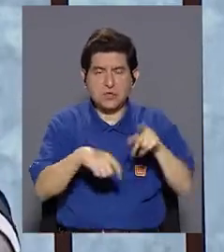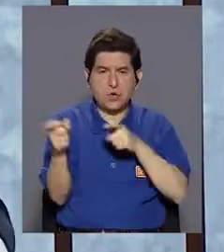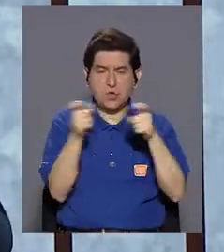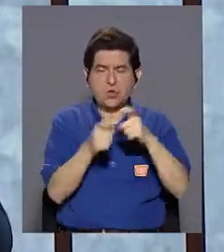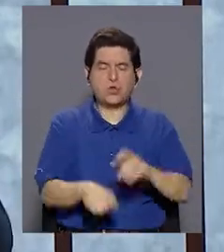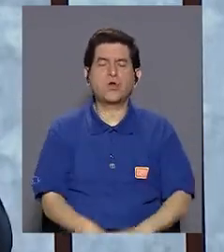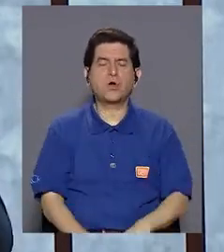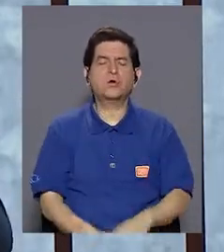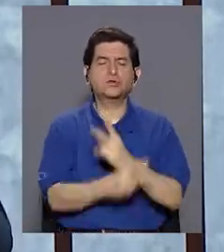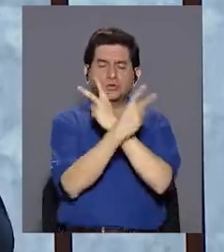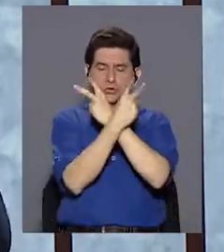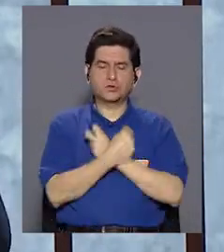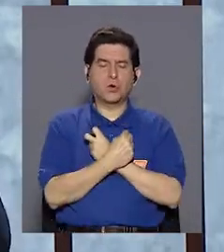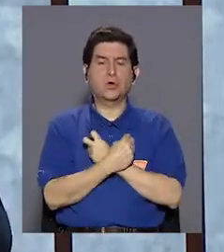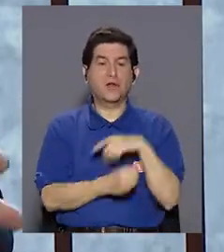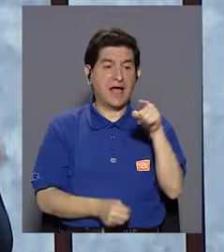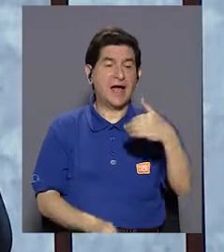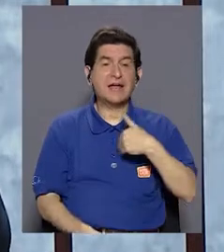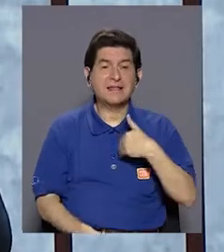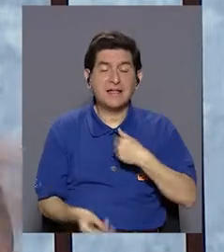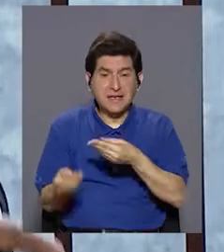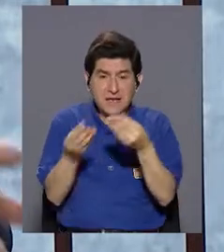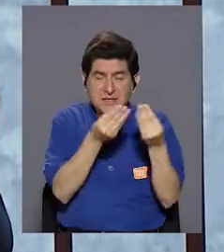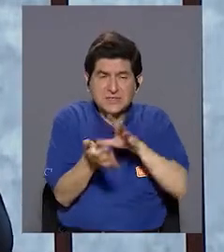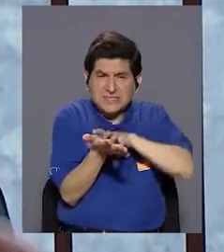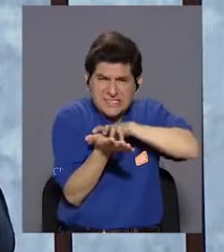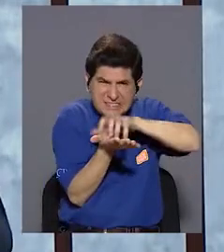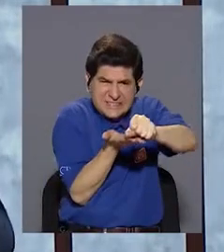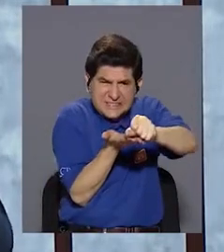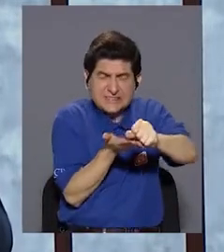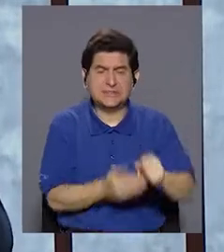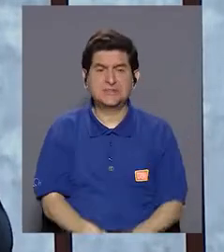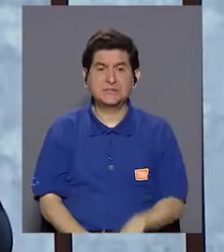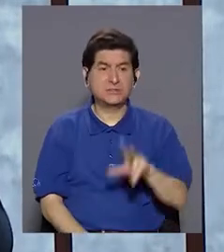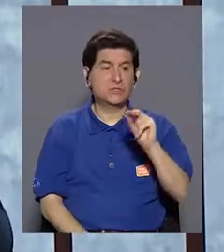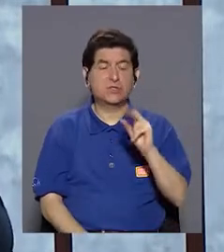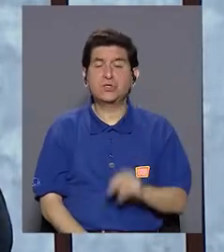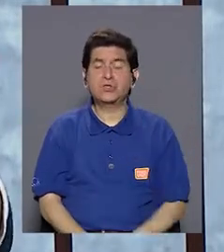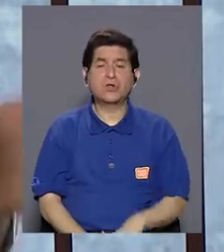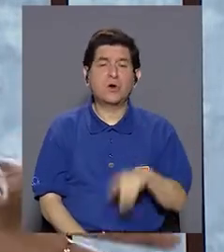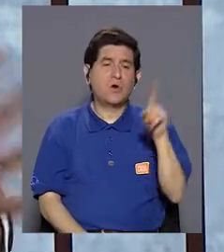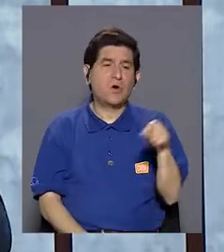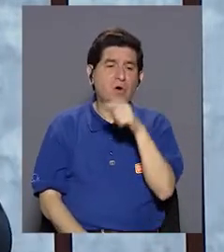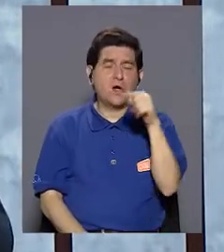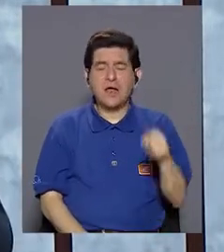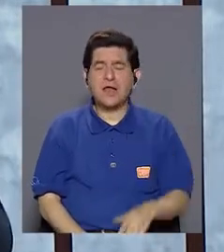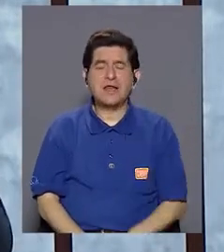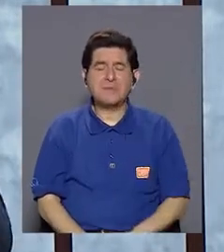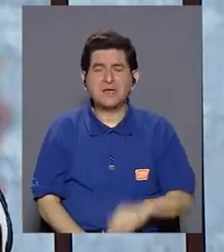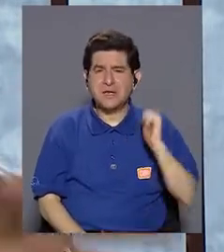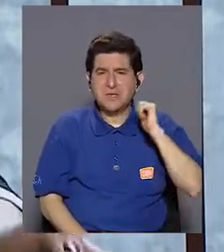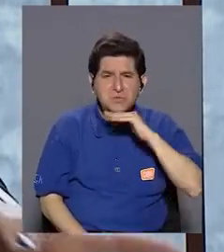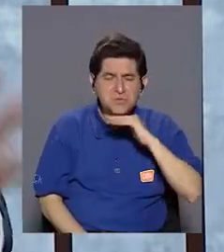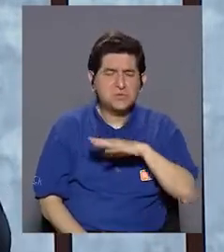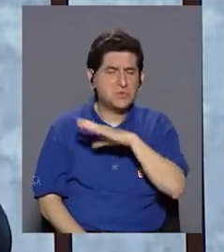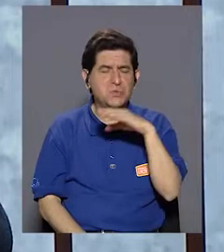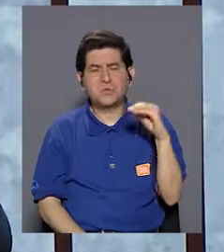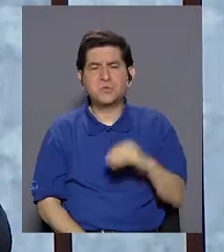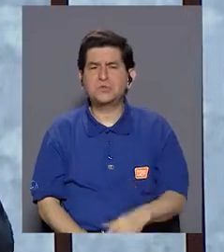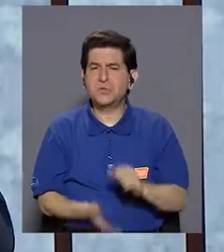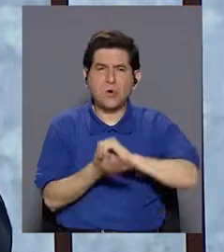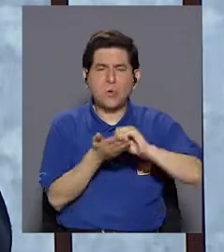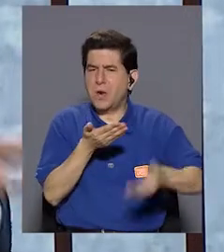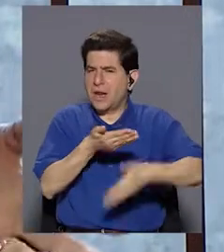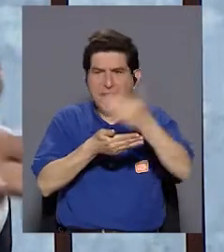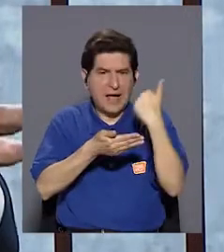de Control de Intoxicaciones, comprobado, lo que hay ahí son sustancias corrosivas, ya no es el desinfectante que teníamos antes, ya no es el jabón que